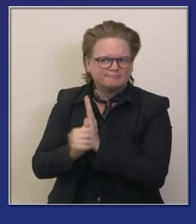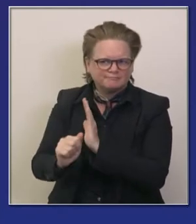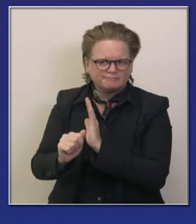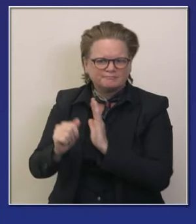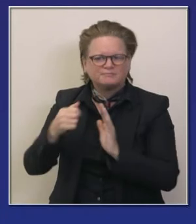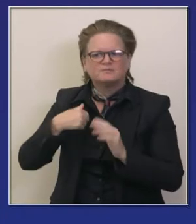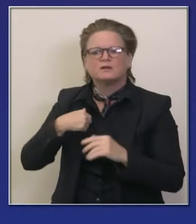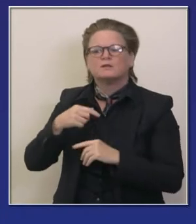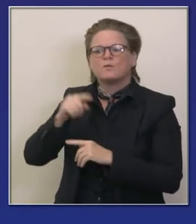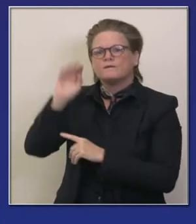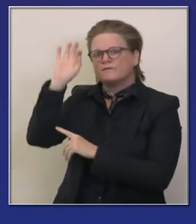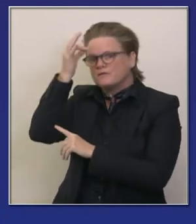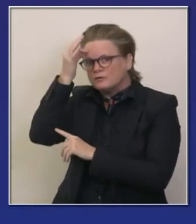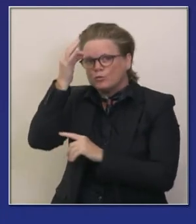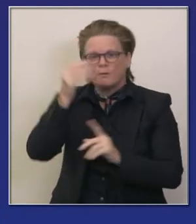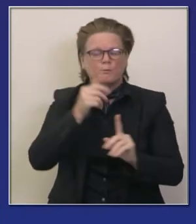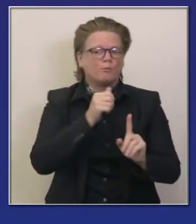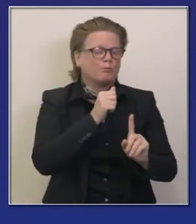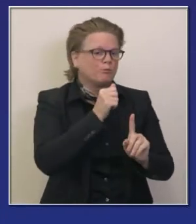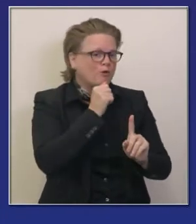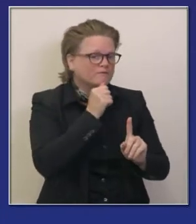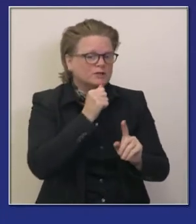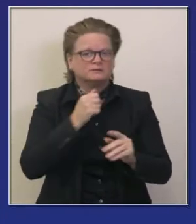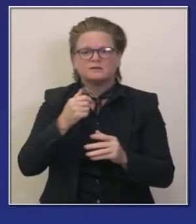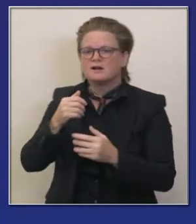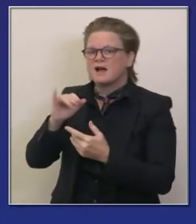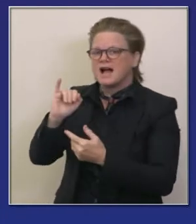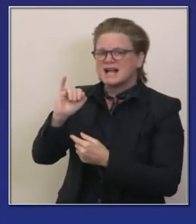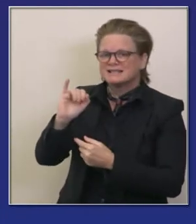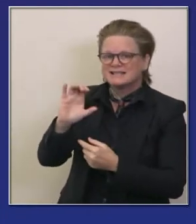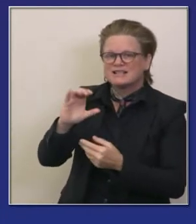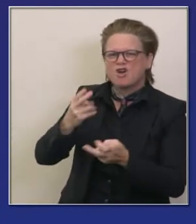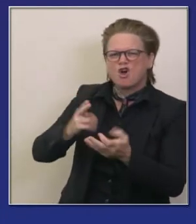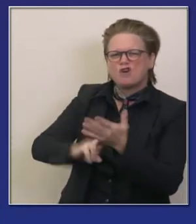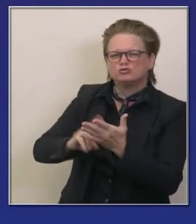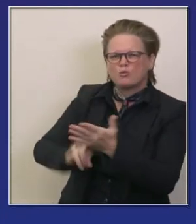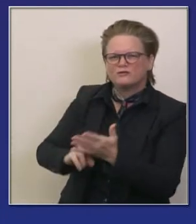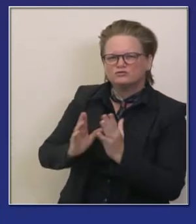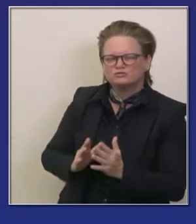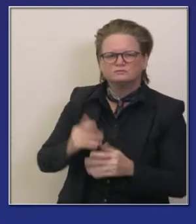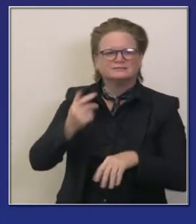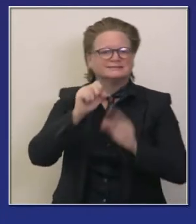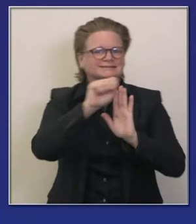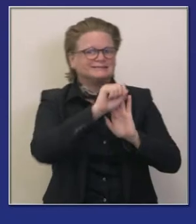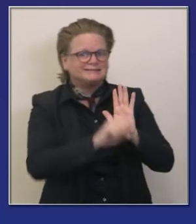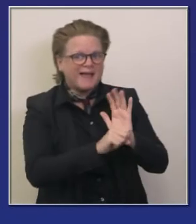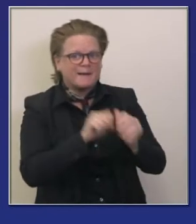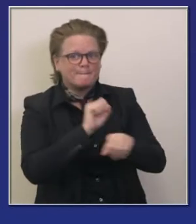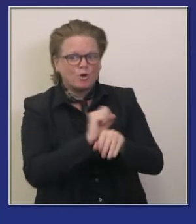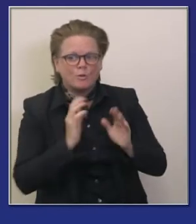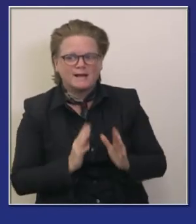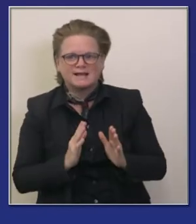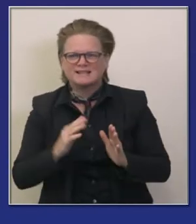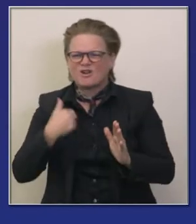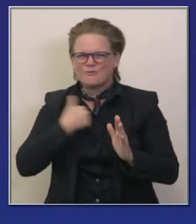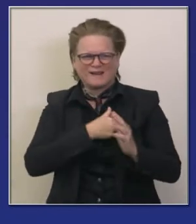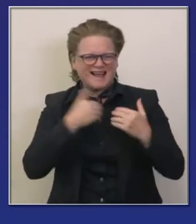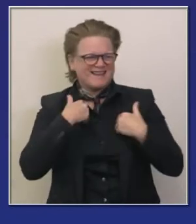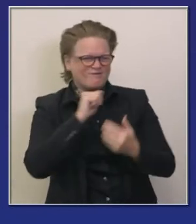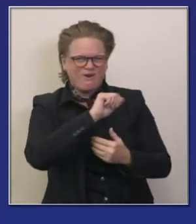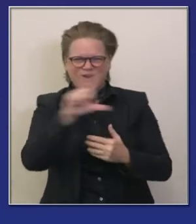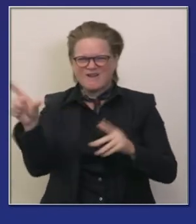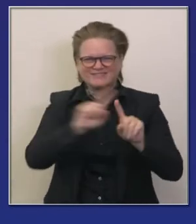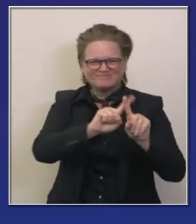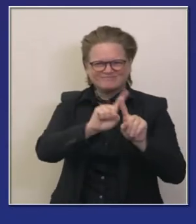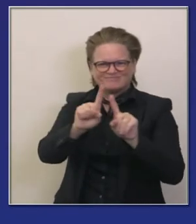particular local contratistas empleados así que una gama entera de